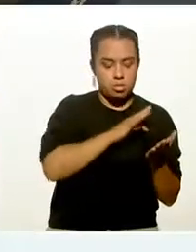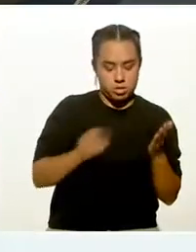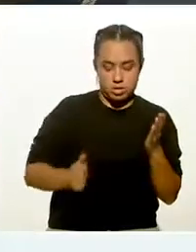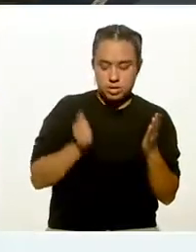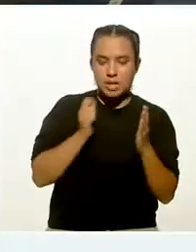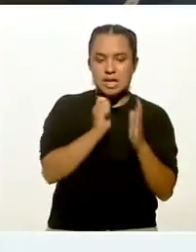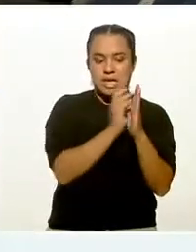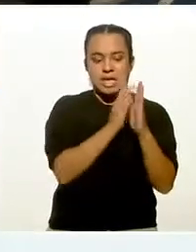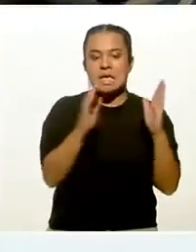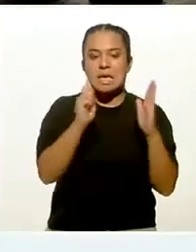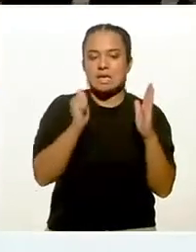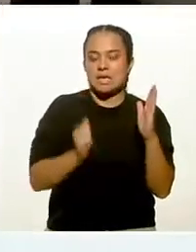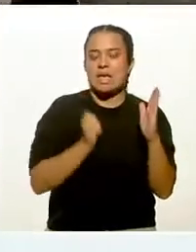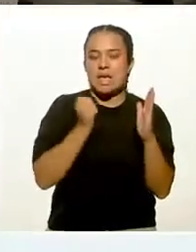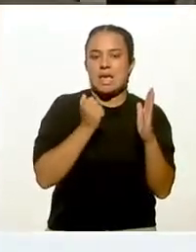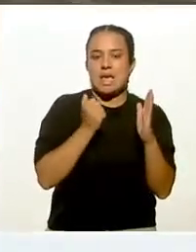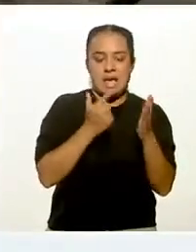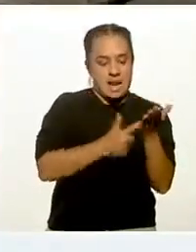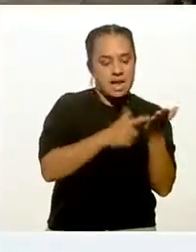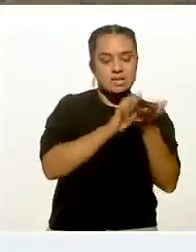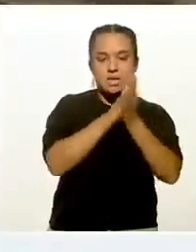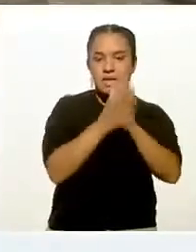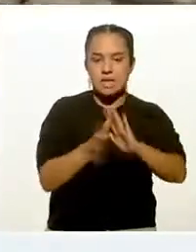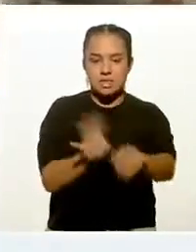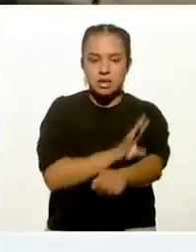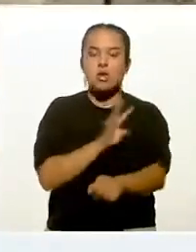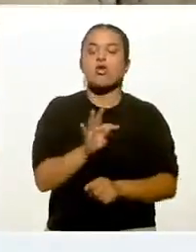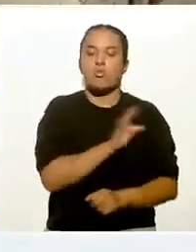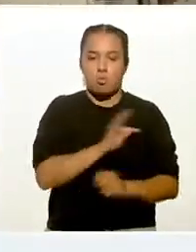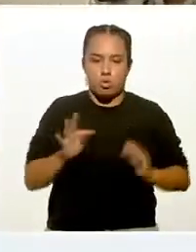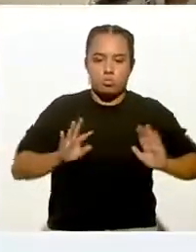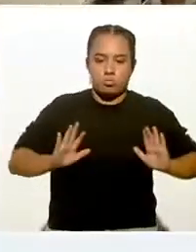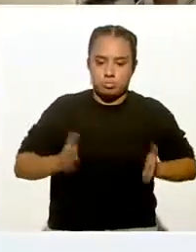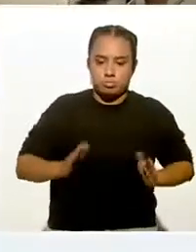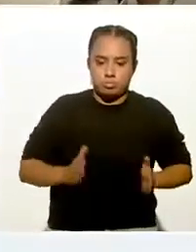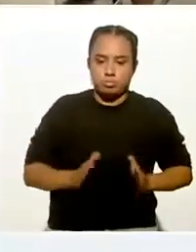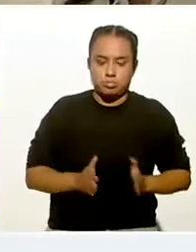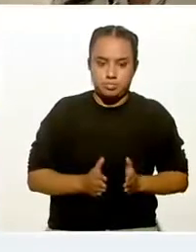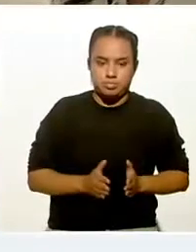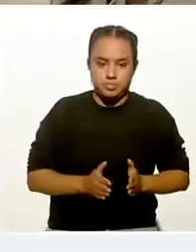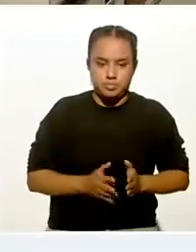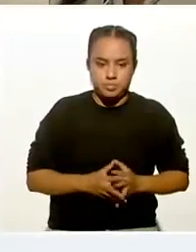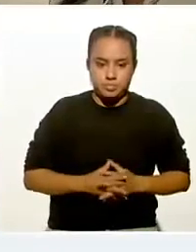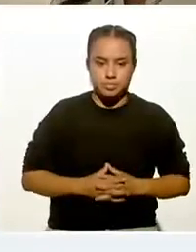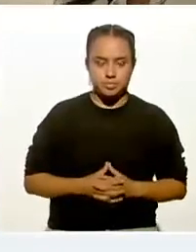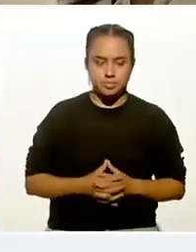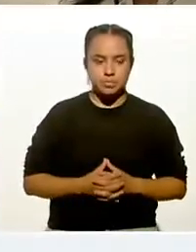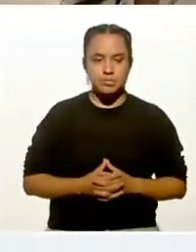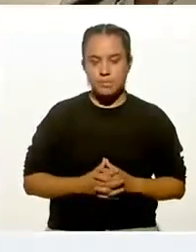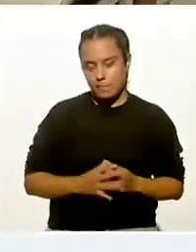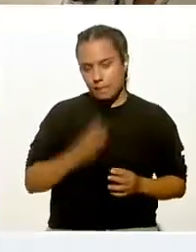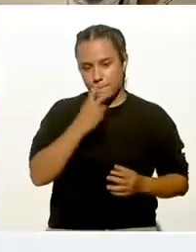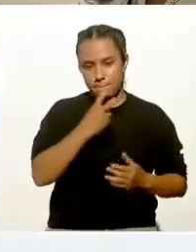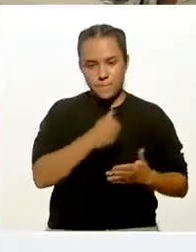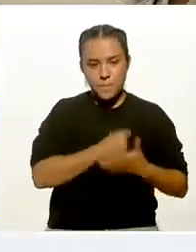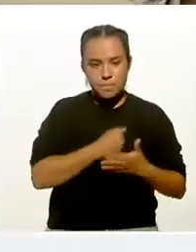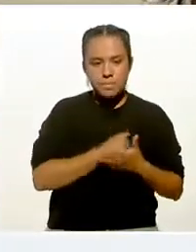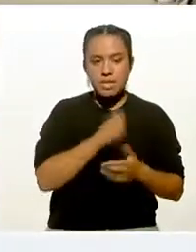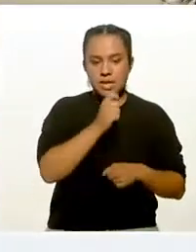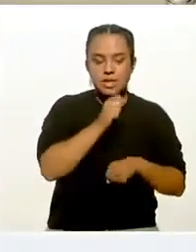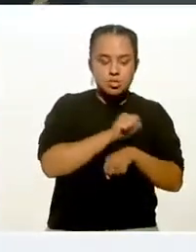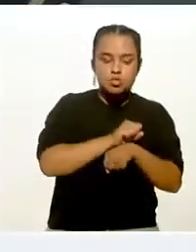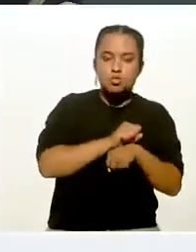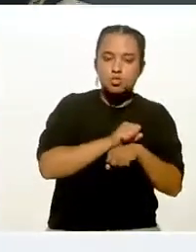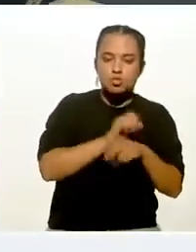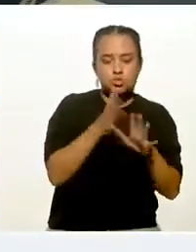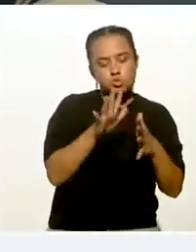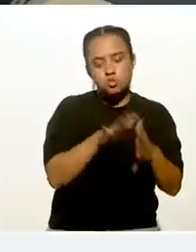azúcares, es donde puedo bajar de peso y es una frecuencia moderada. Déjame explicarle